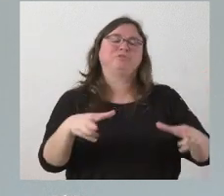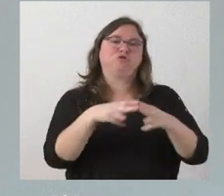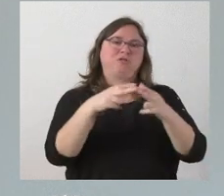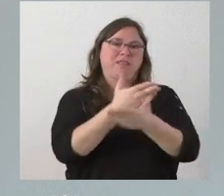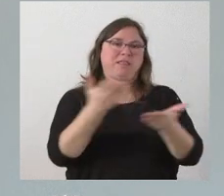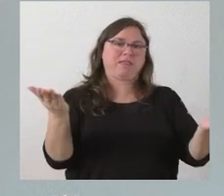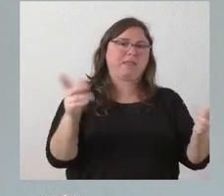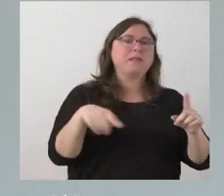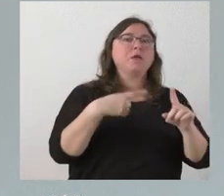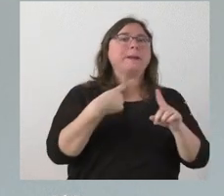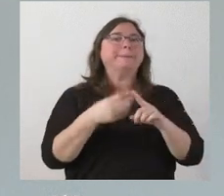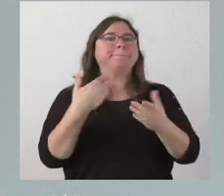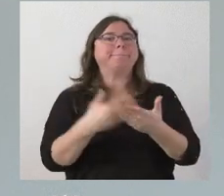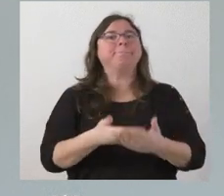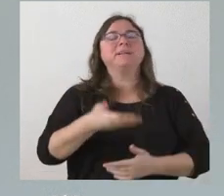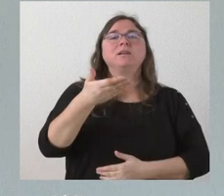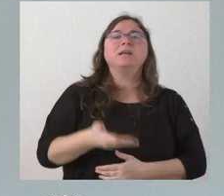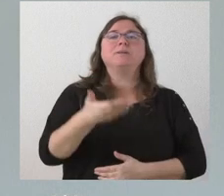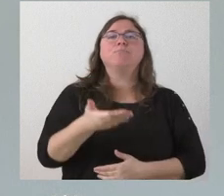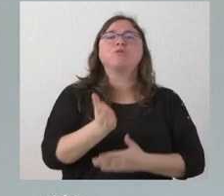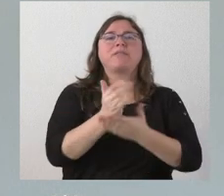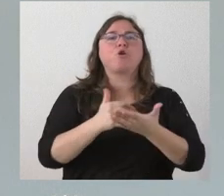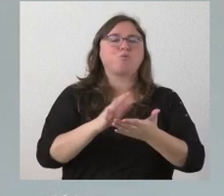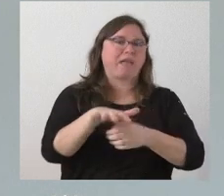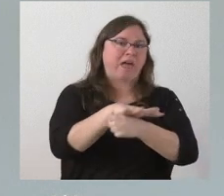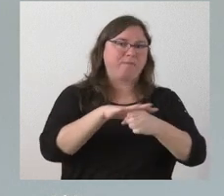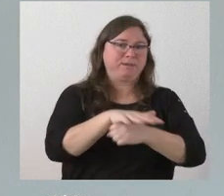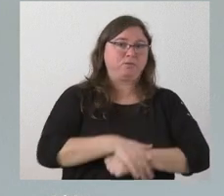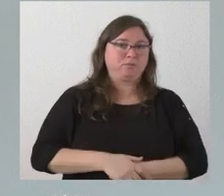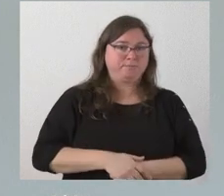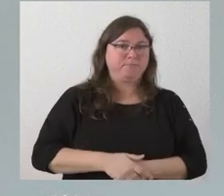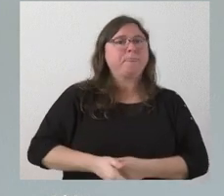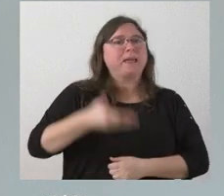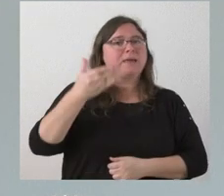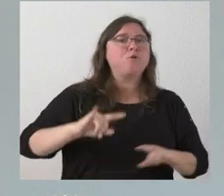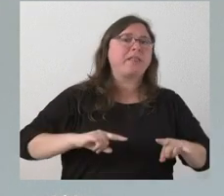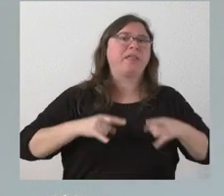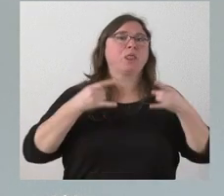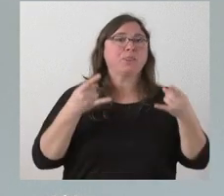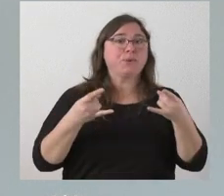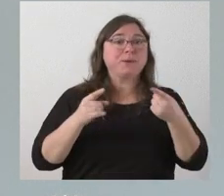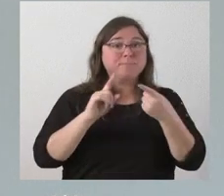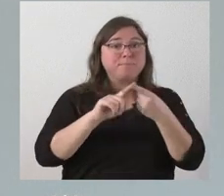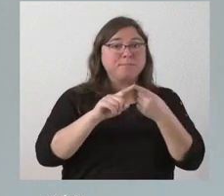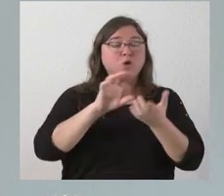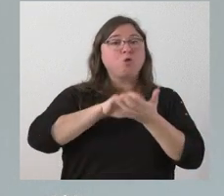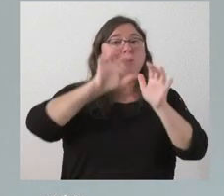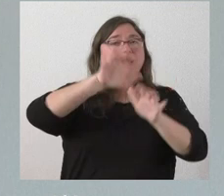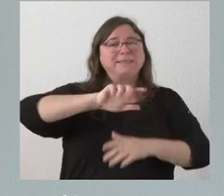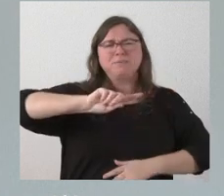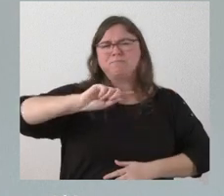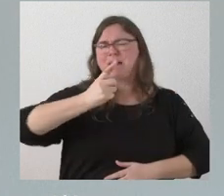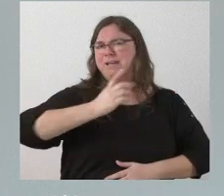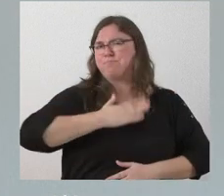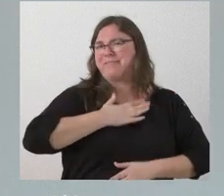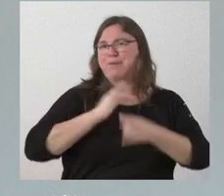y poner de manifiesto la importancia que tiene nuestra comunidad en este ámbito que es doble por un lado el que Castilla y León tiene el mayor patrimonio